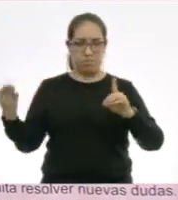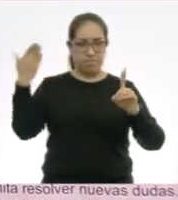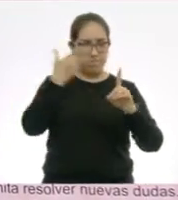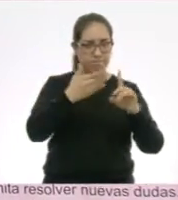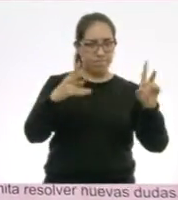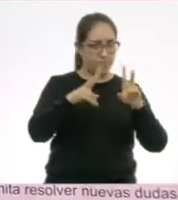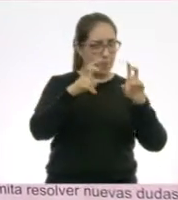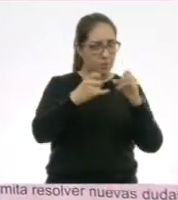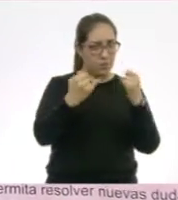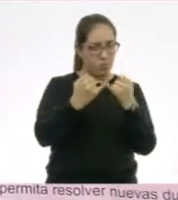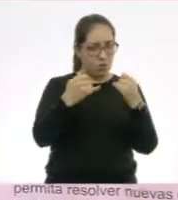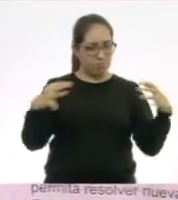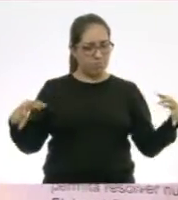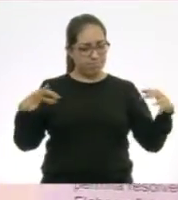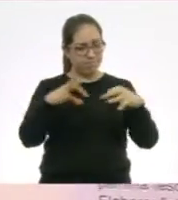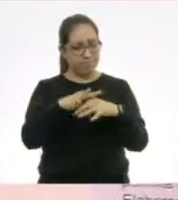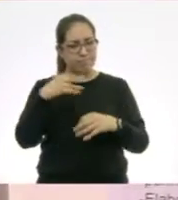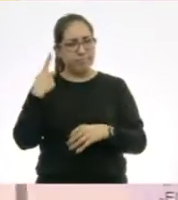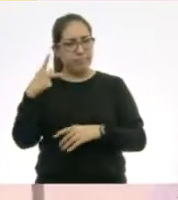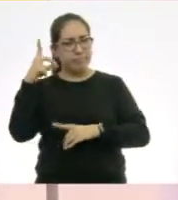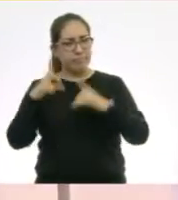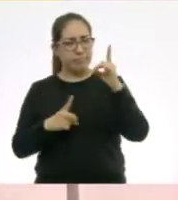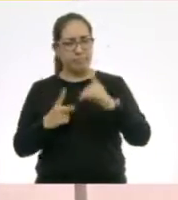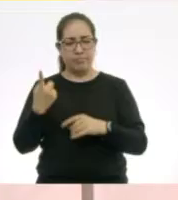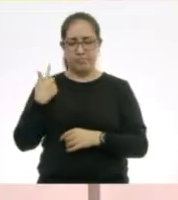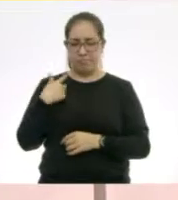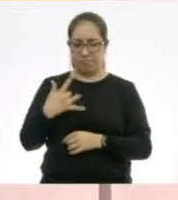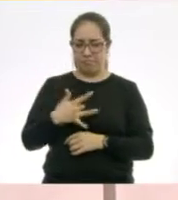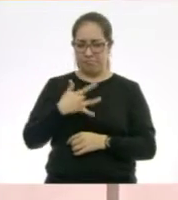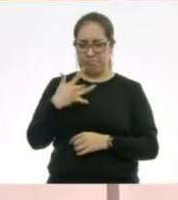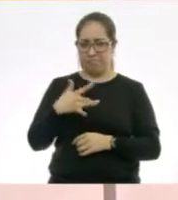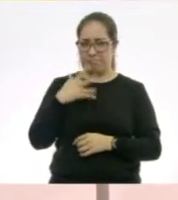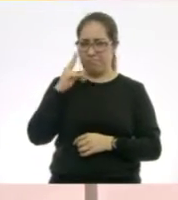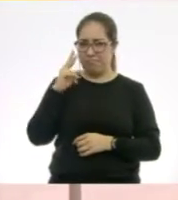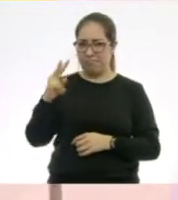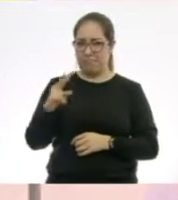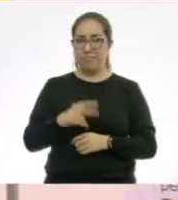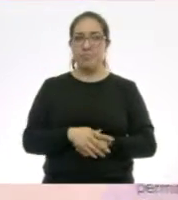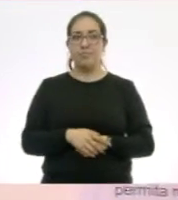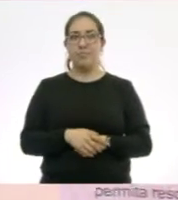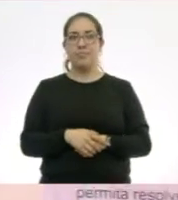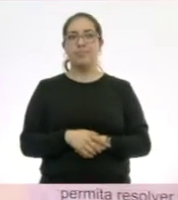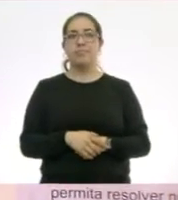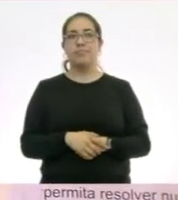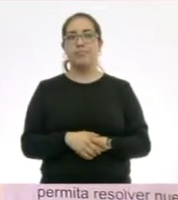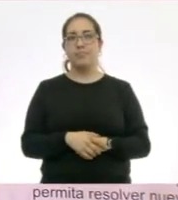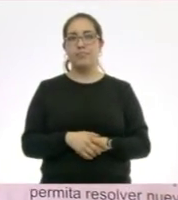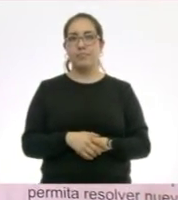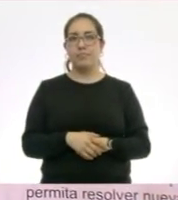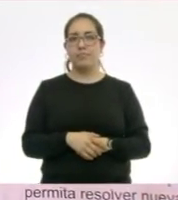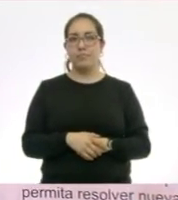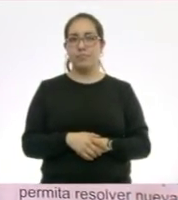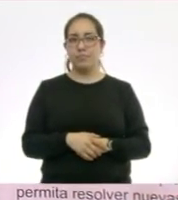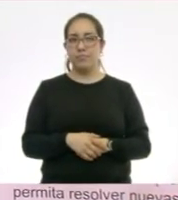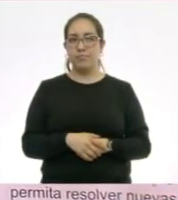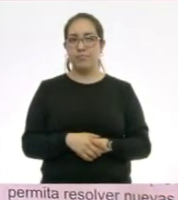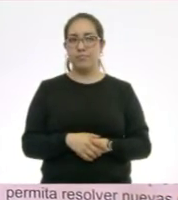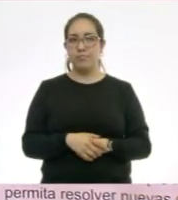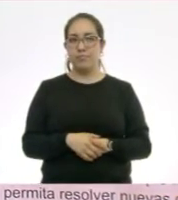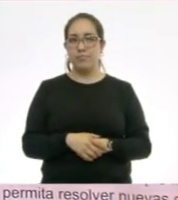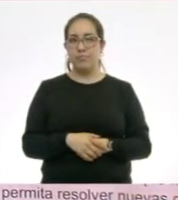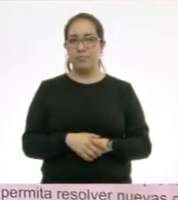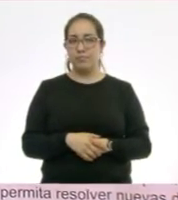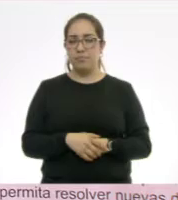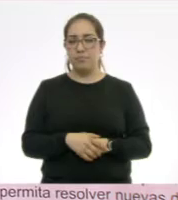Y las dudas que yo veo que él tiene es que no sabe qué es